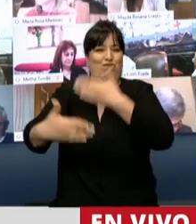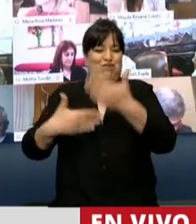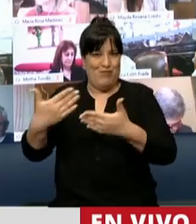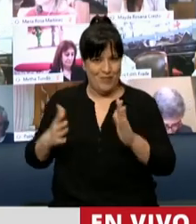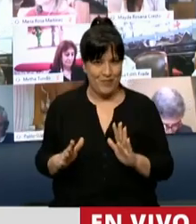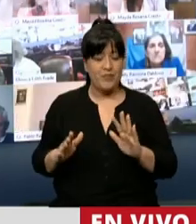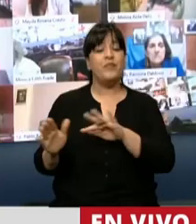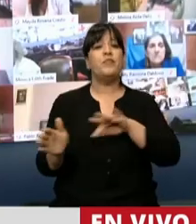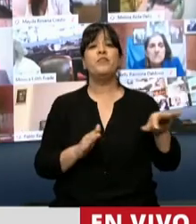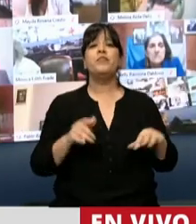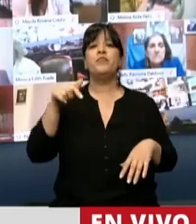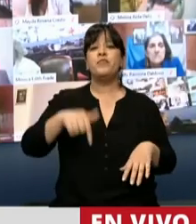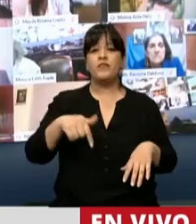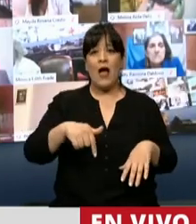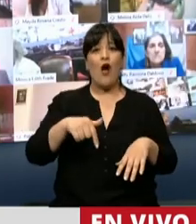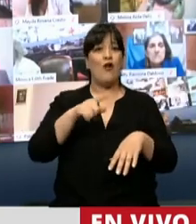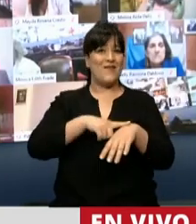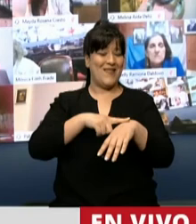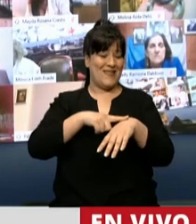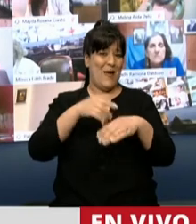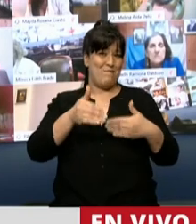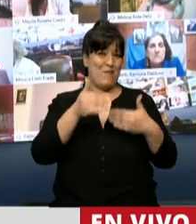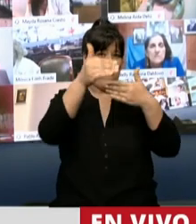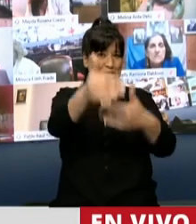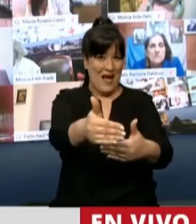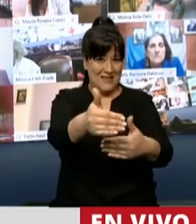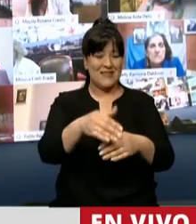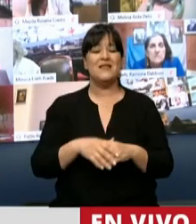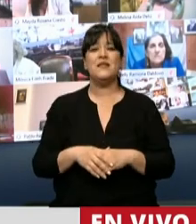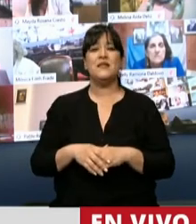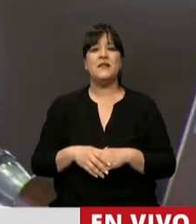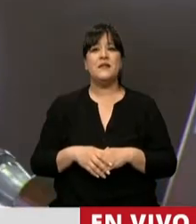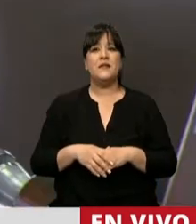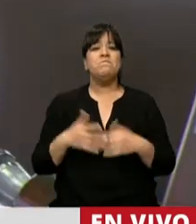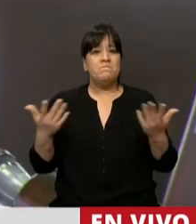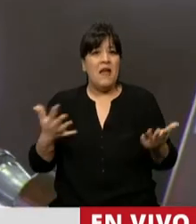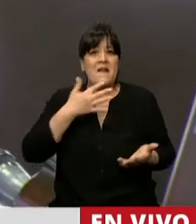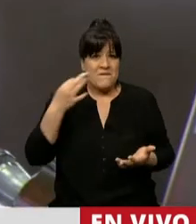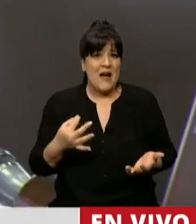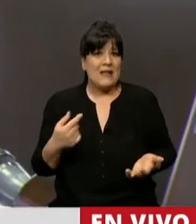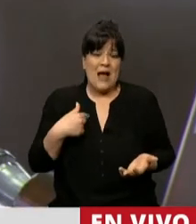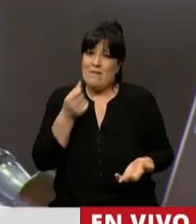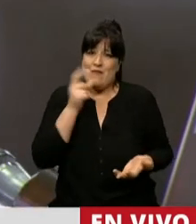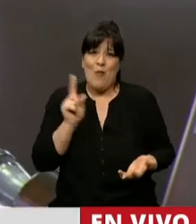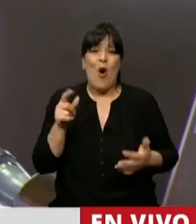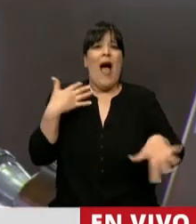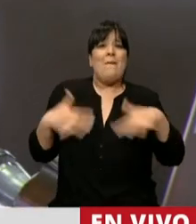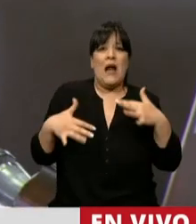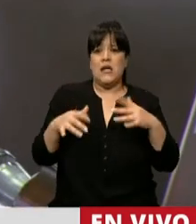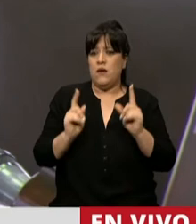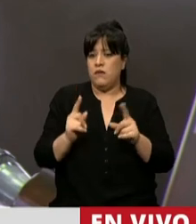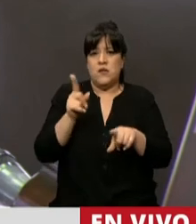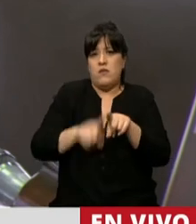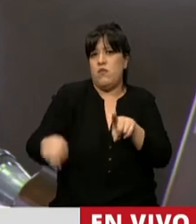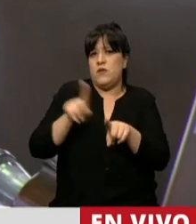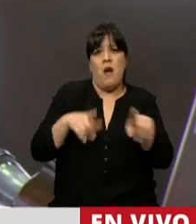ampliación de esta emergencia, que no nos gusta en serio realmente hablar de emergencias permanentes, que